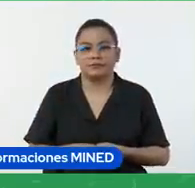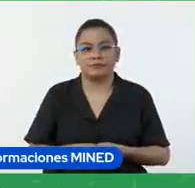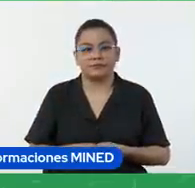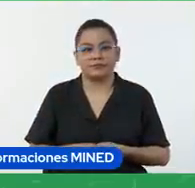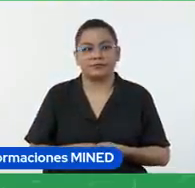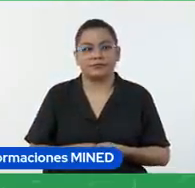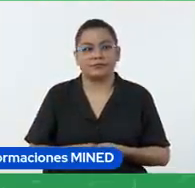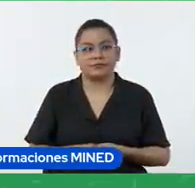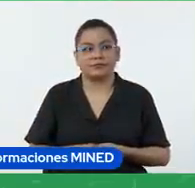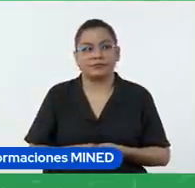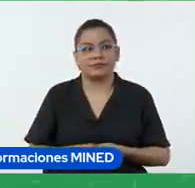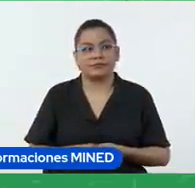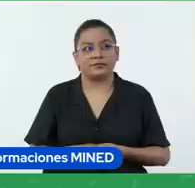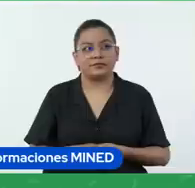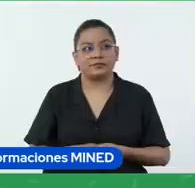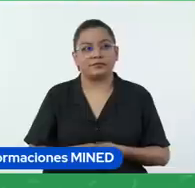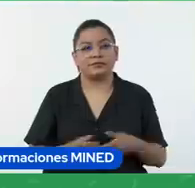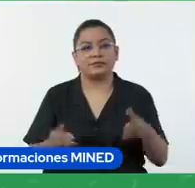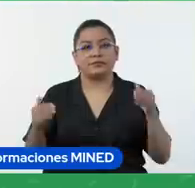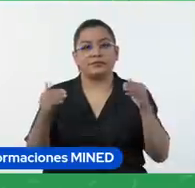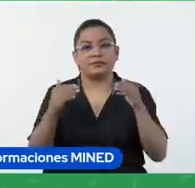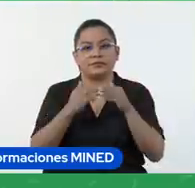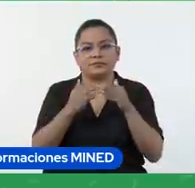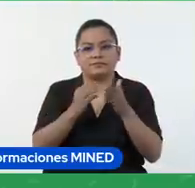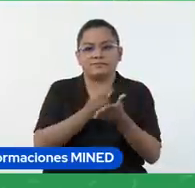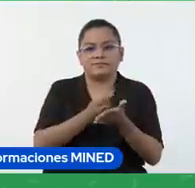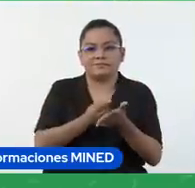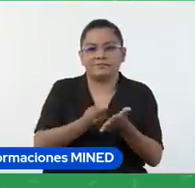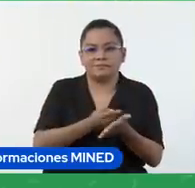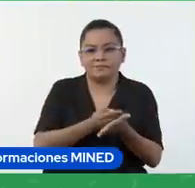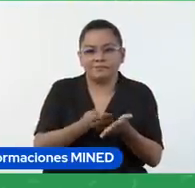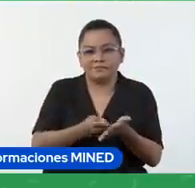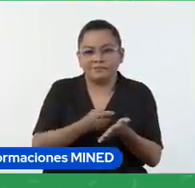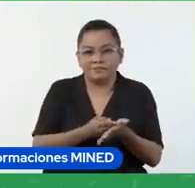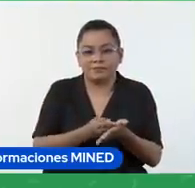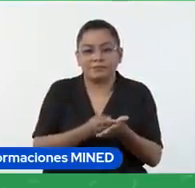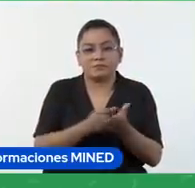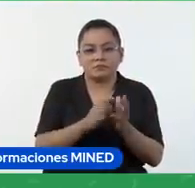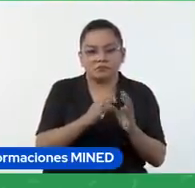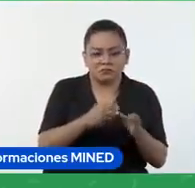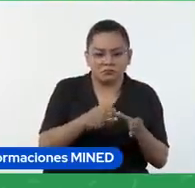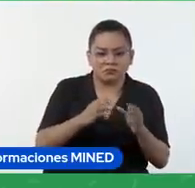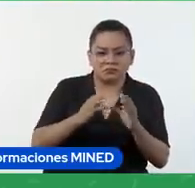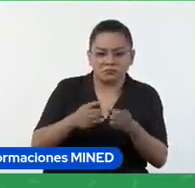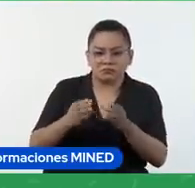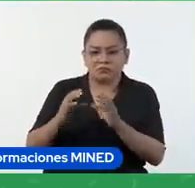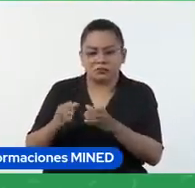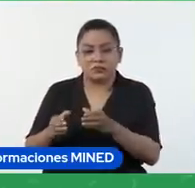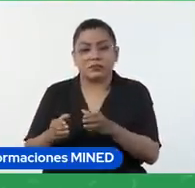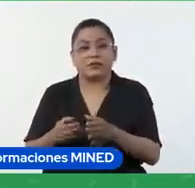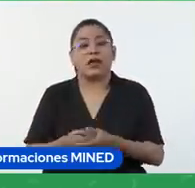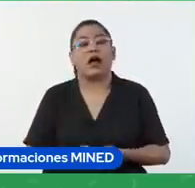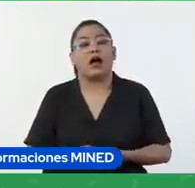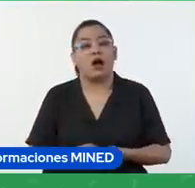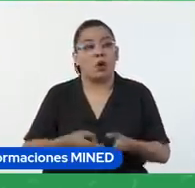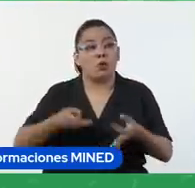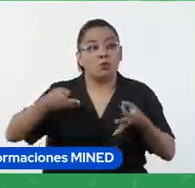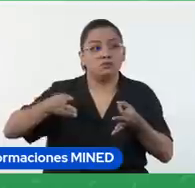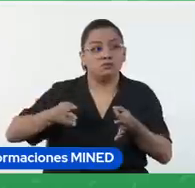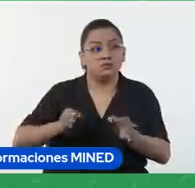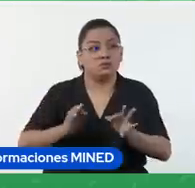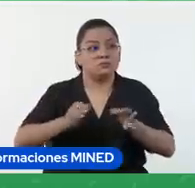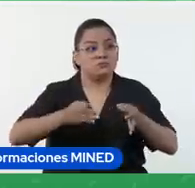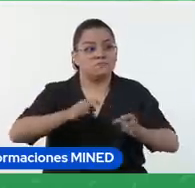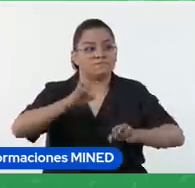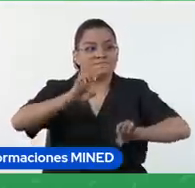oír lo que están también debatiendo ¿verdad? en cada grupo y también eso va a ser una buena forma de evaluar de